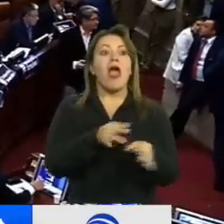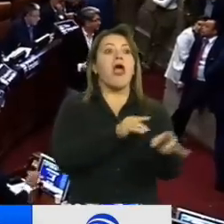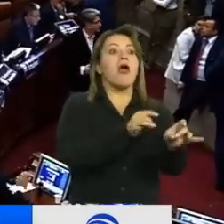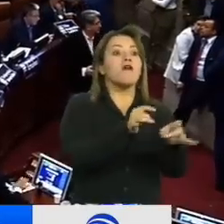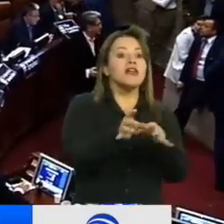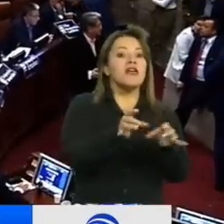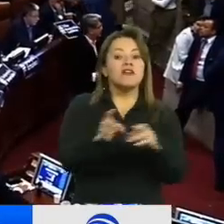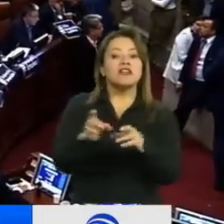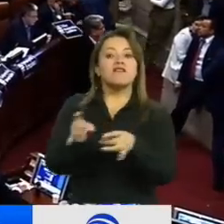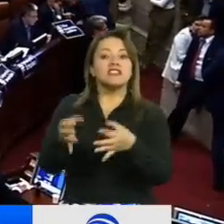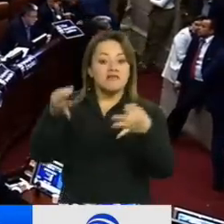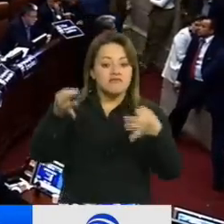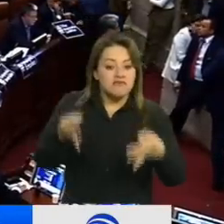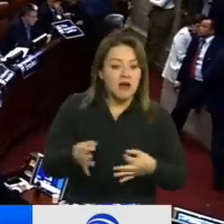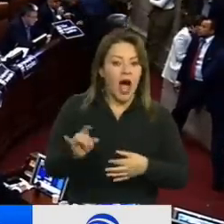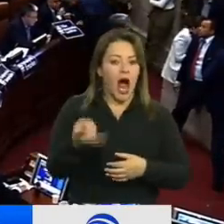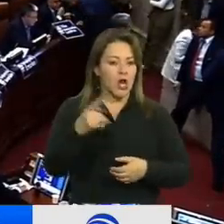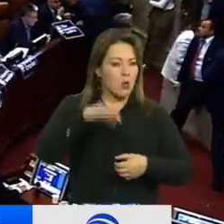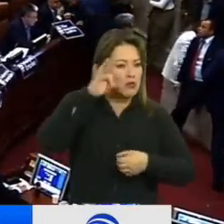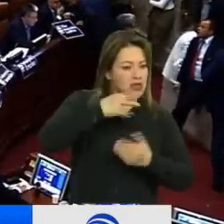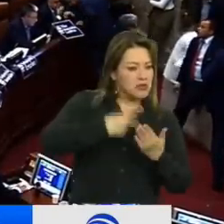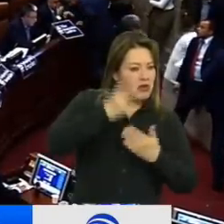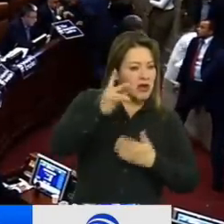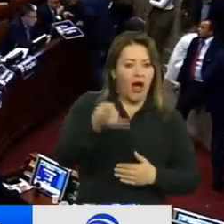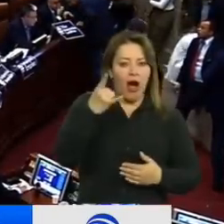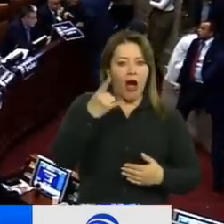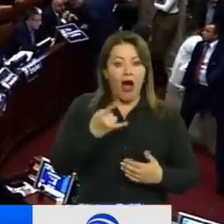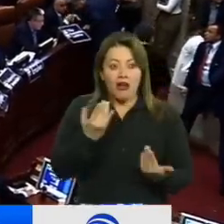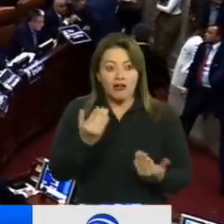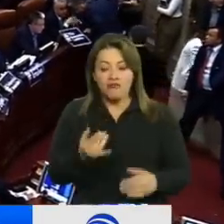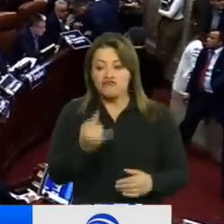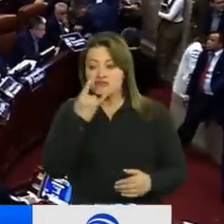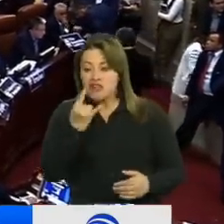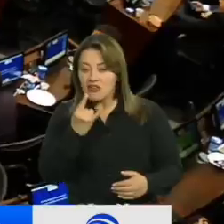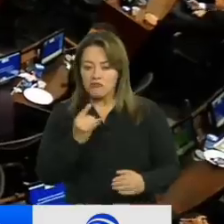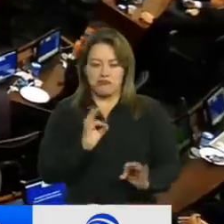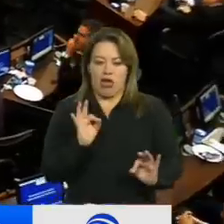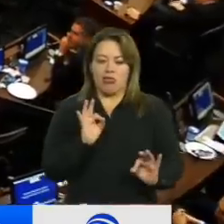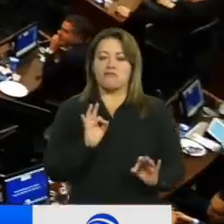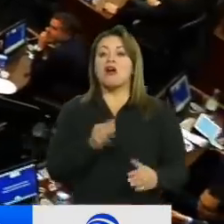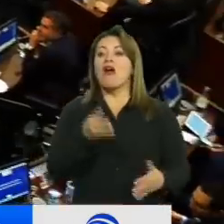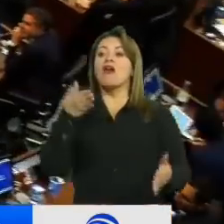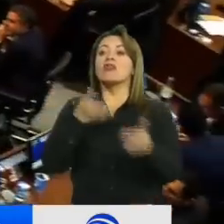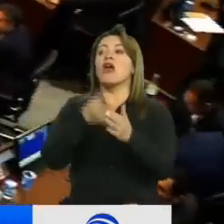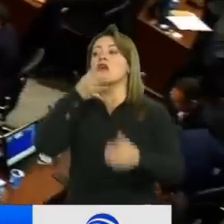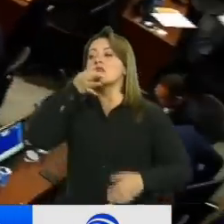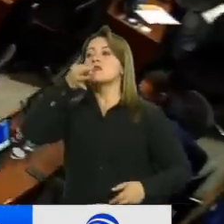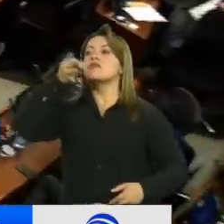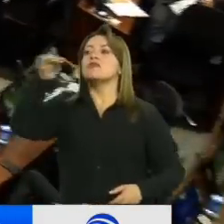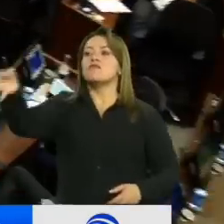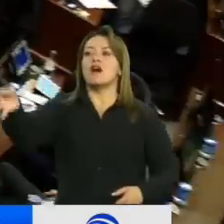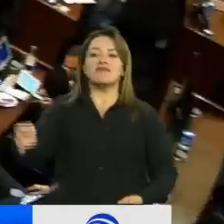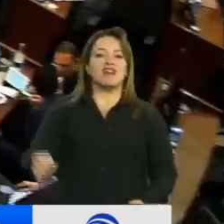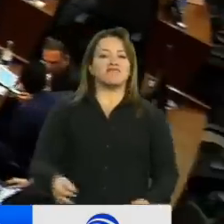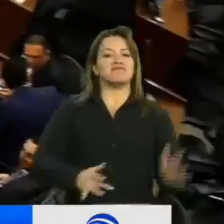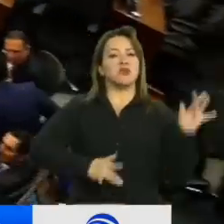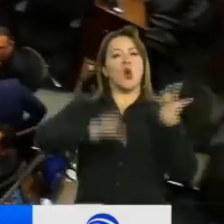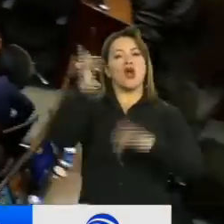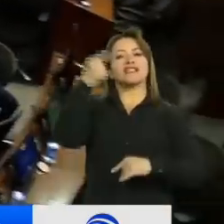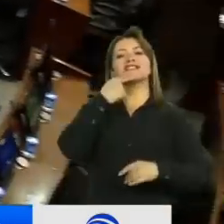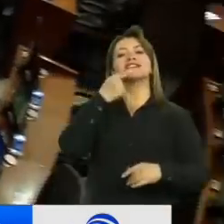en las que se haya votado proyectos de ley o actos legislativos, por lo que la demanda mezcla distintos periodos de sesiones